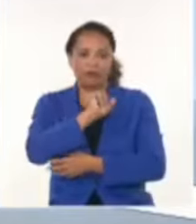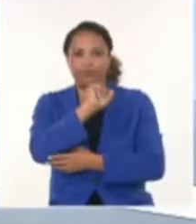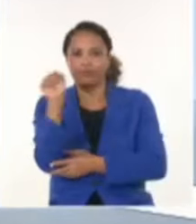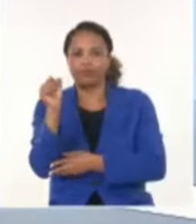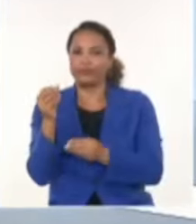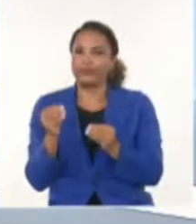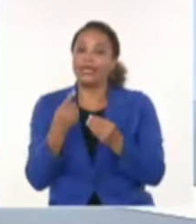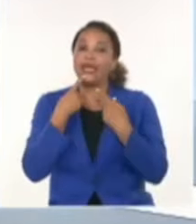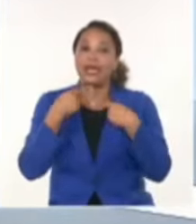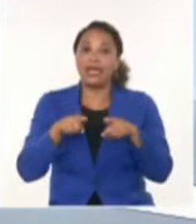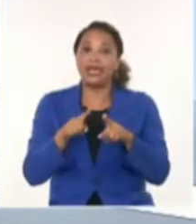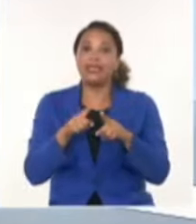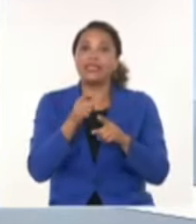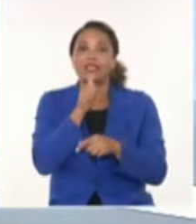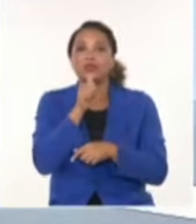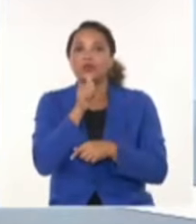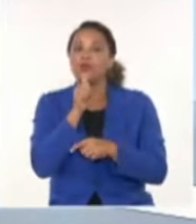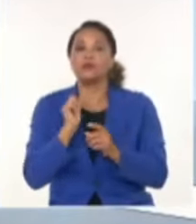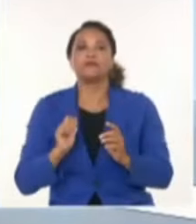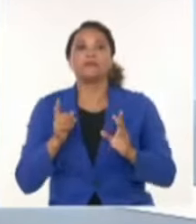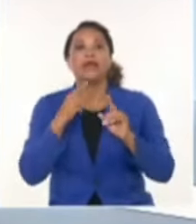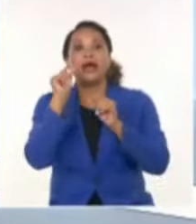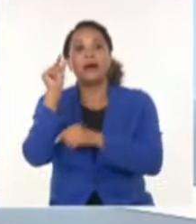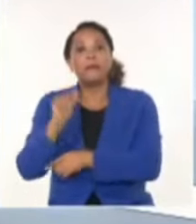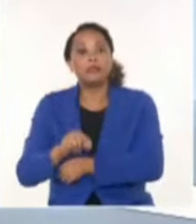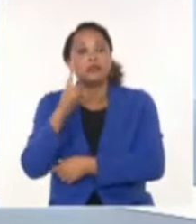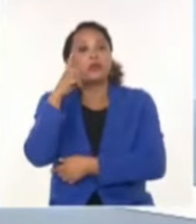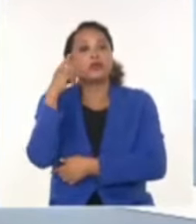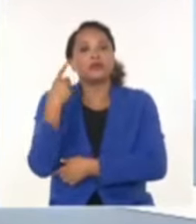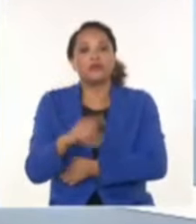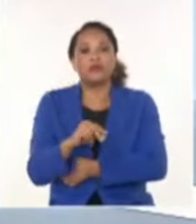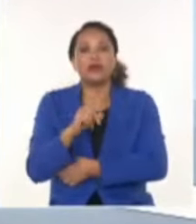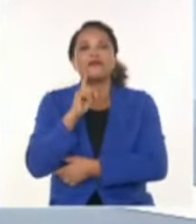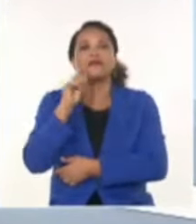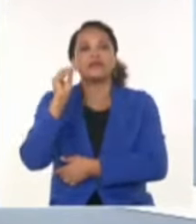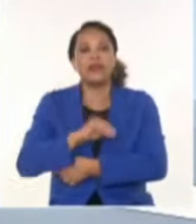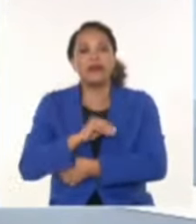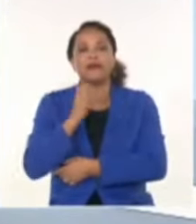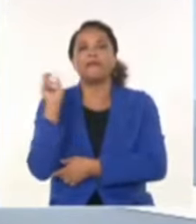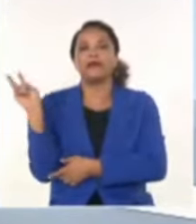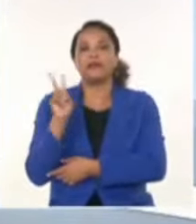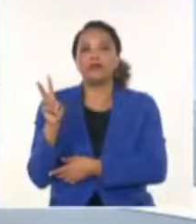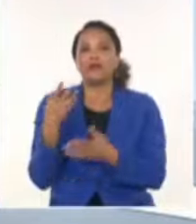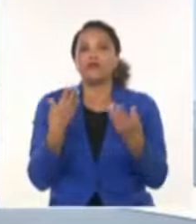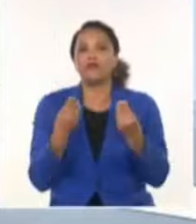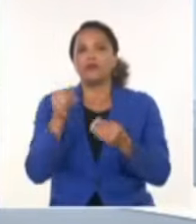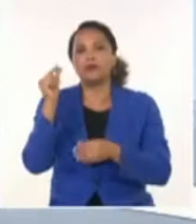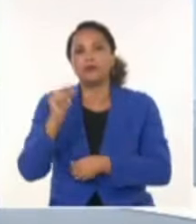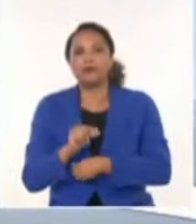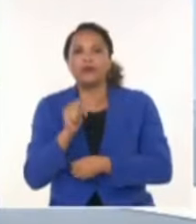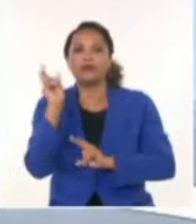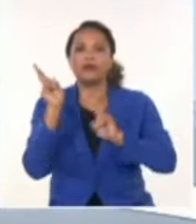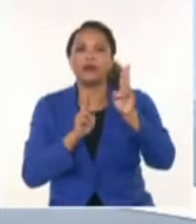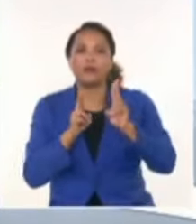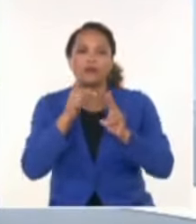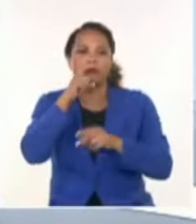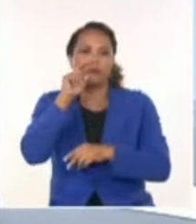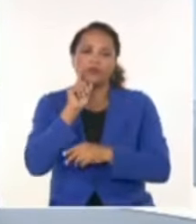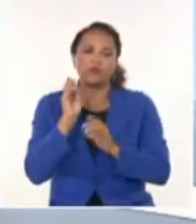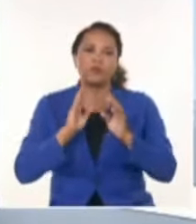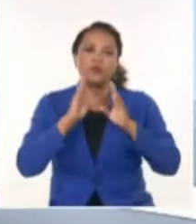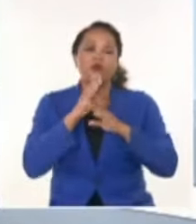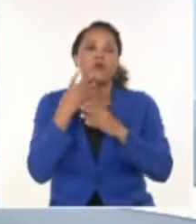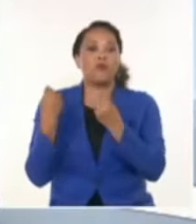ese triunfo que deja más dudas que certezas a personas sensatas, que saben que en Venezuela hay muchísima gente inconforme con el chavismo, sí, y